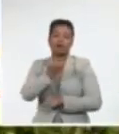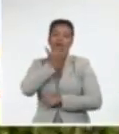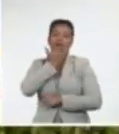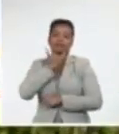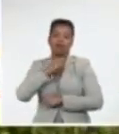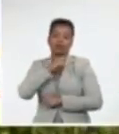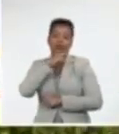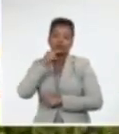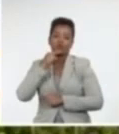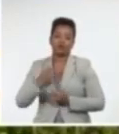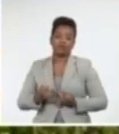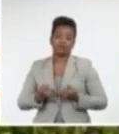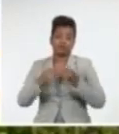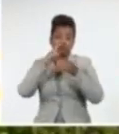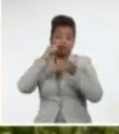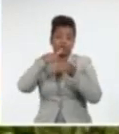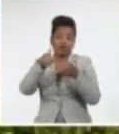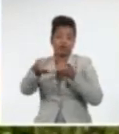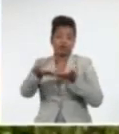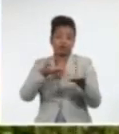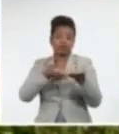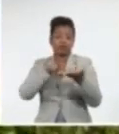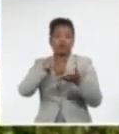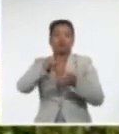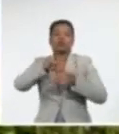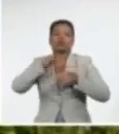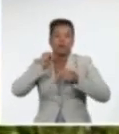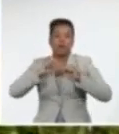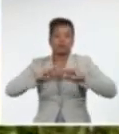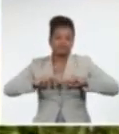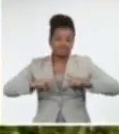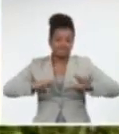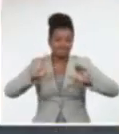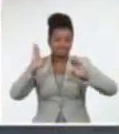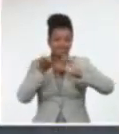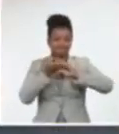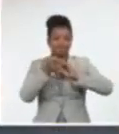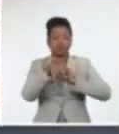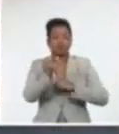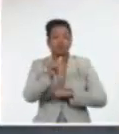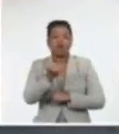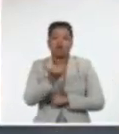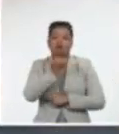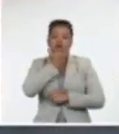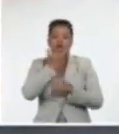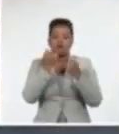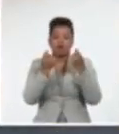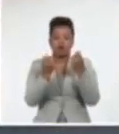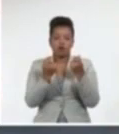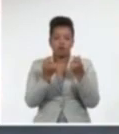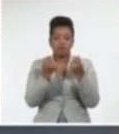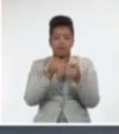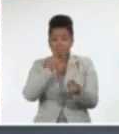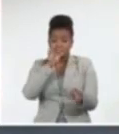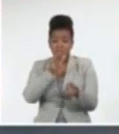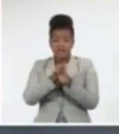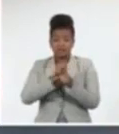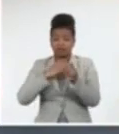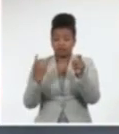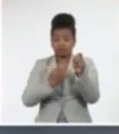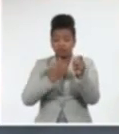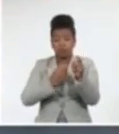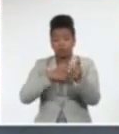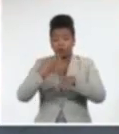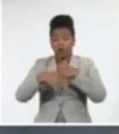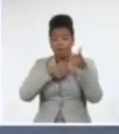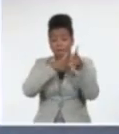economía rusa. La nueva sanción se suma al resto de las sanciones de castigo económico adoptadas tras el inicio de la guerra en Ucrania.